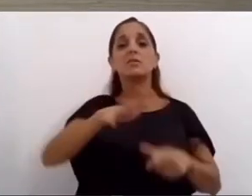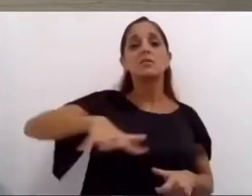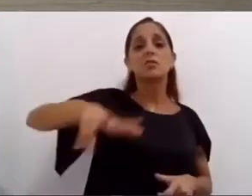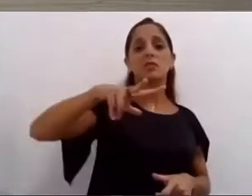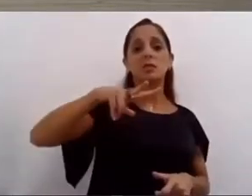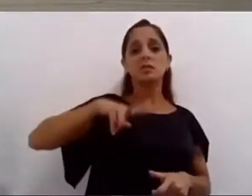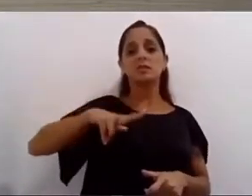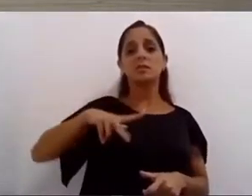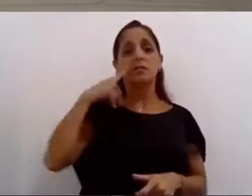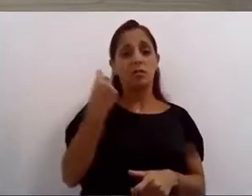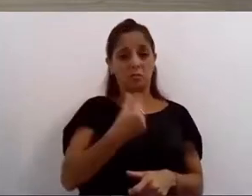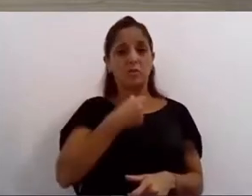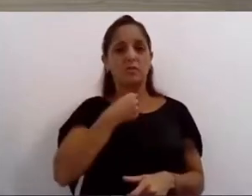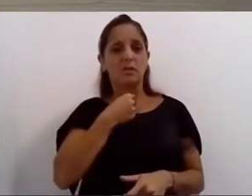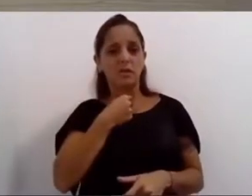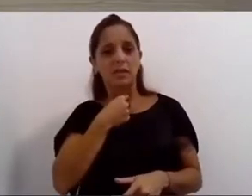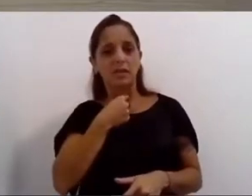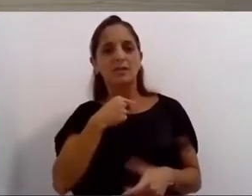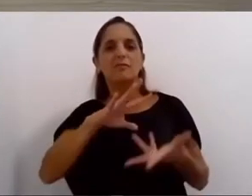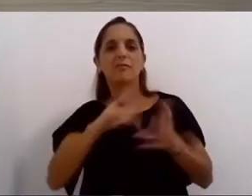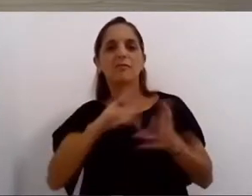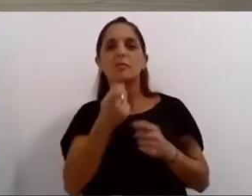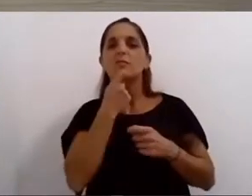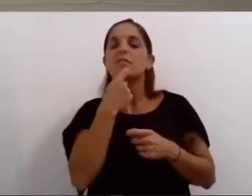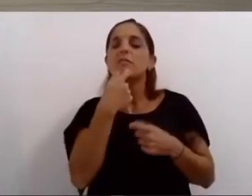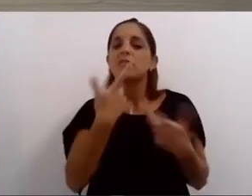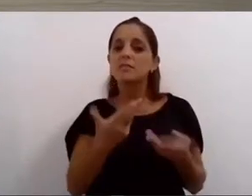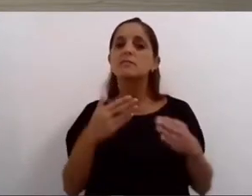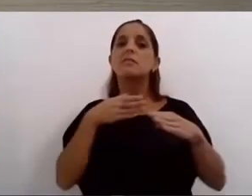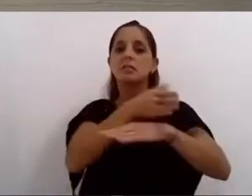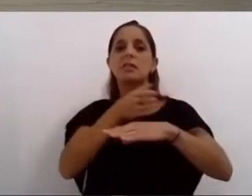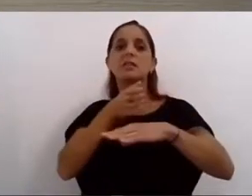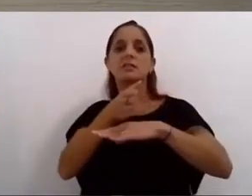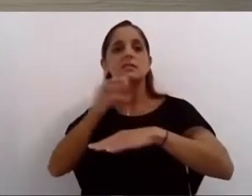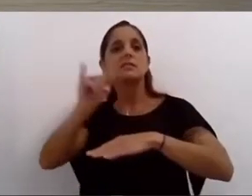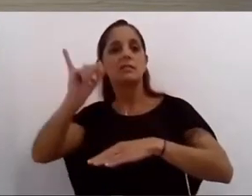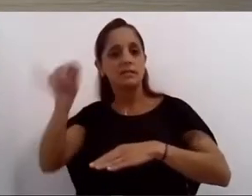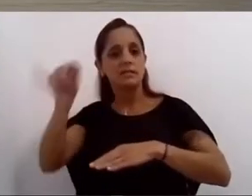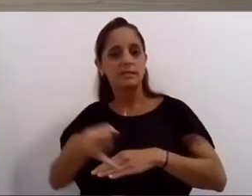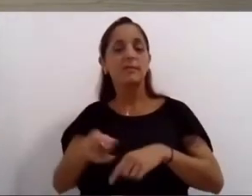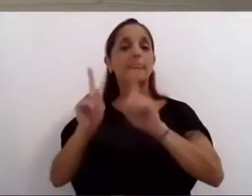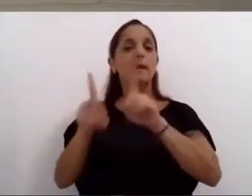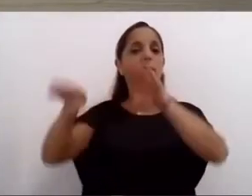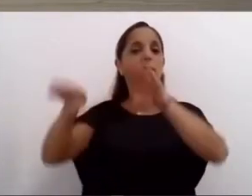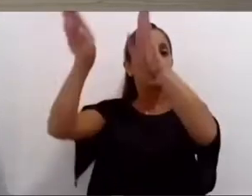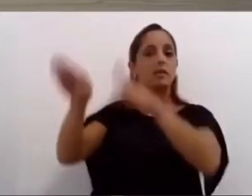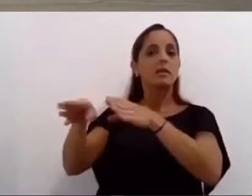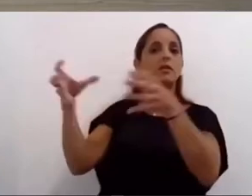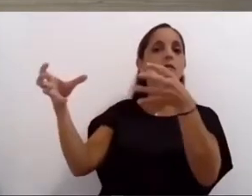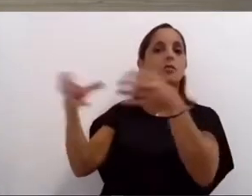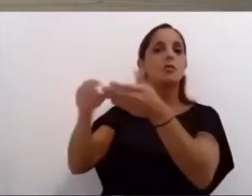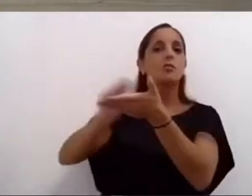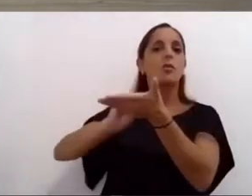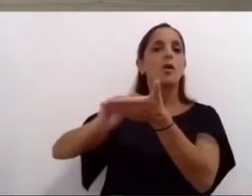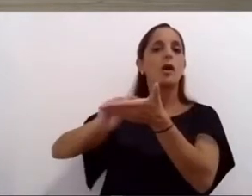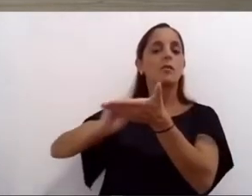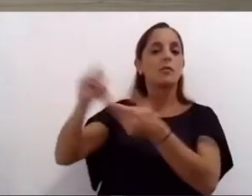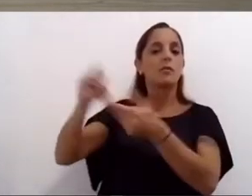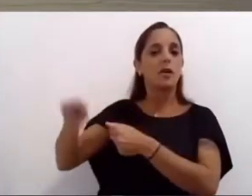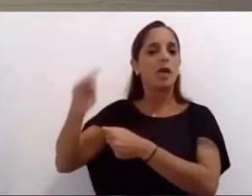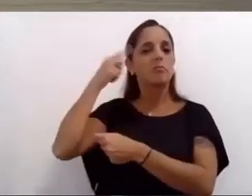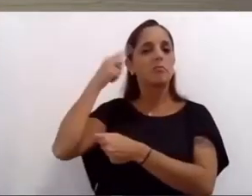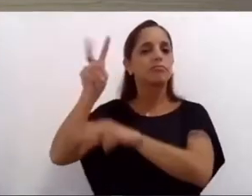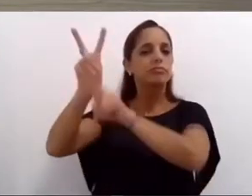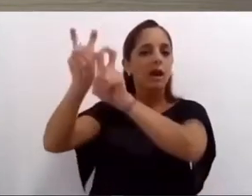accesible junto al colegio de abogados montamos un centro de asesoramientos en alquileres en el distrito centro generamos mejores